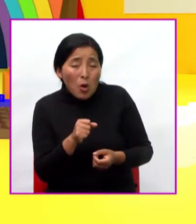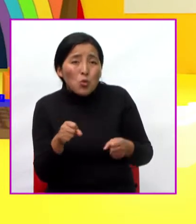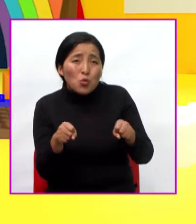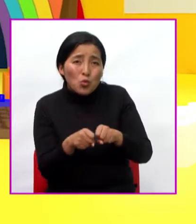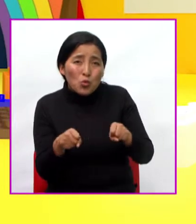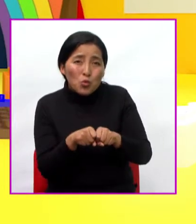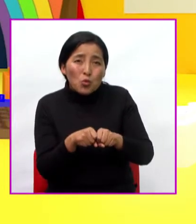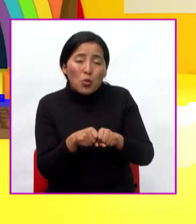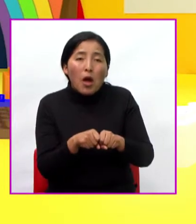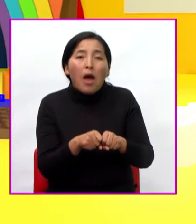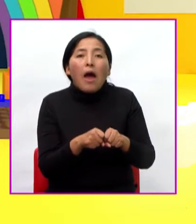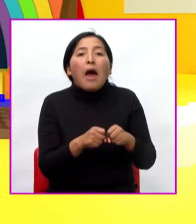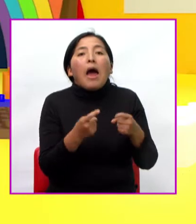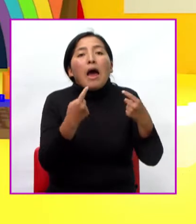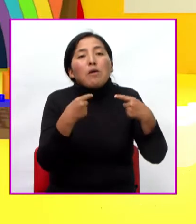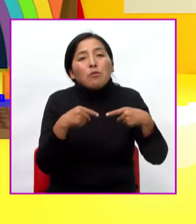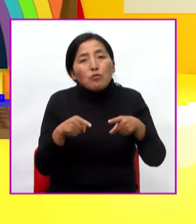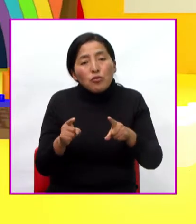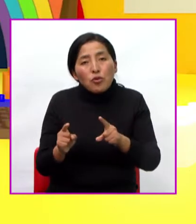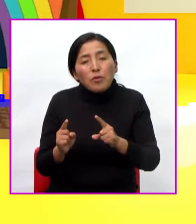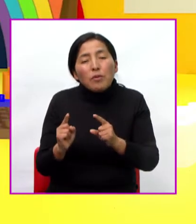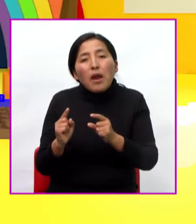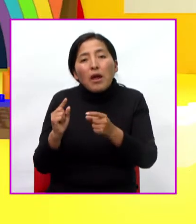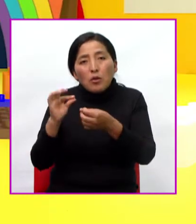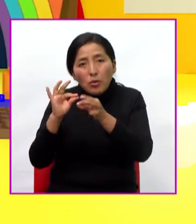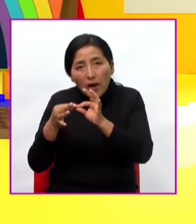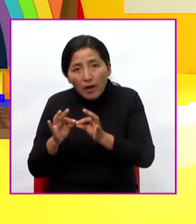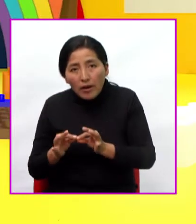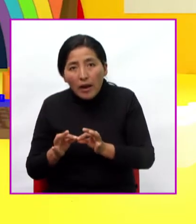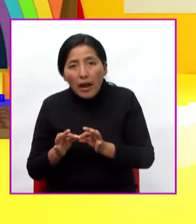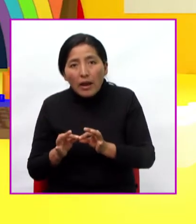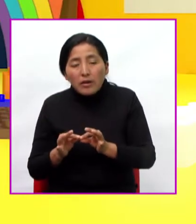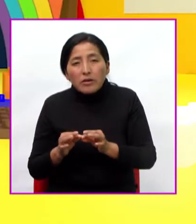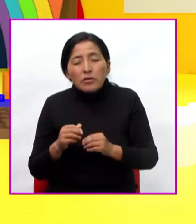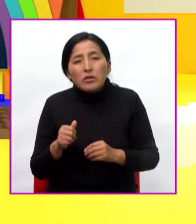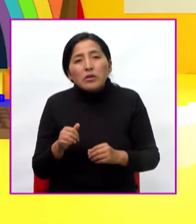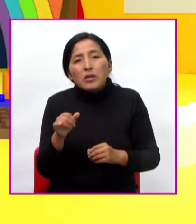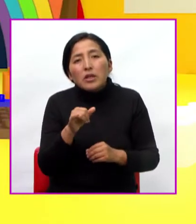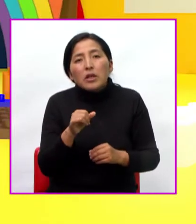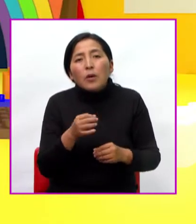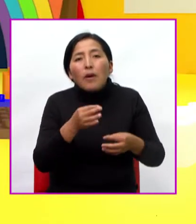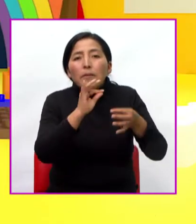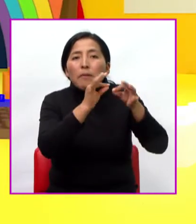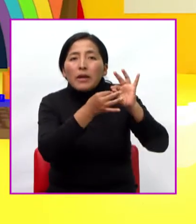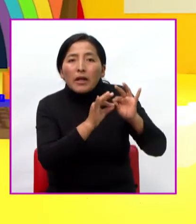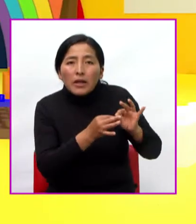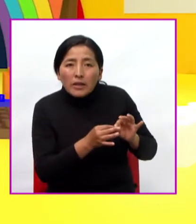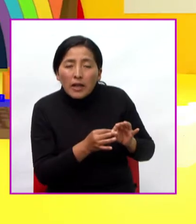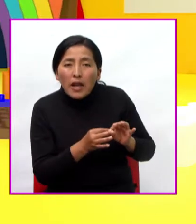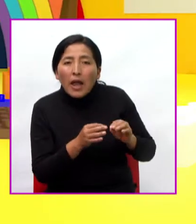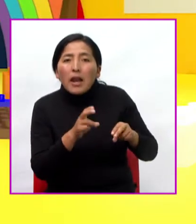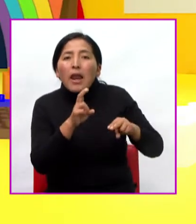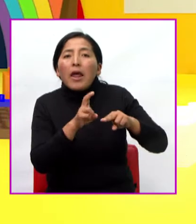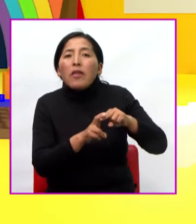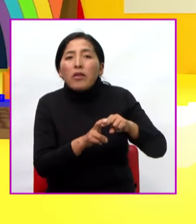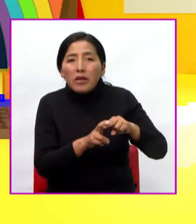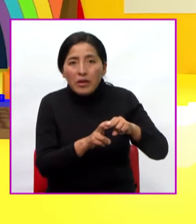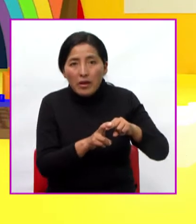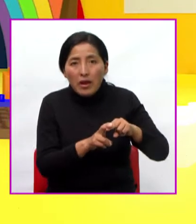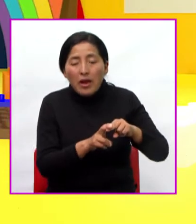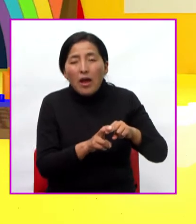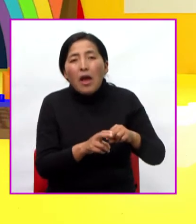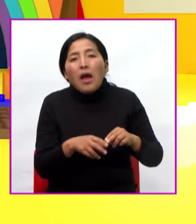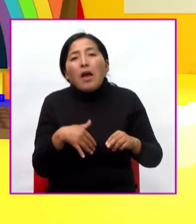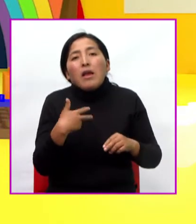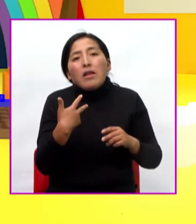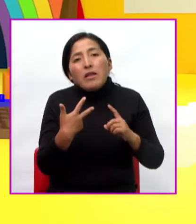Lleva a reparar esta silla que tiene la pata rota Tres Llama a